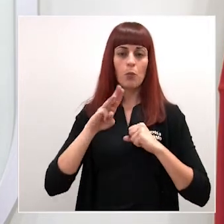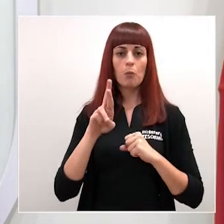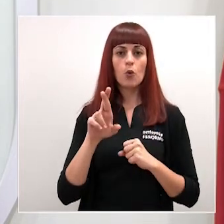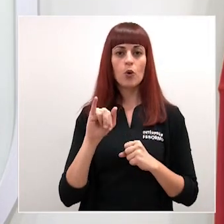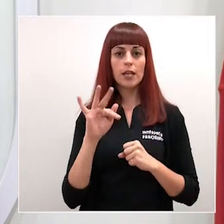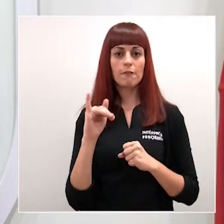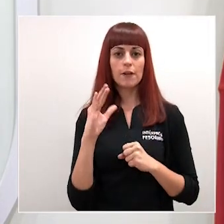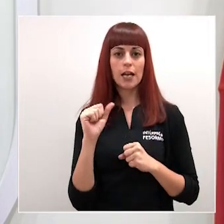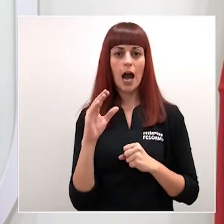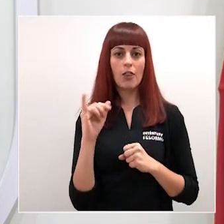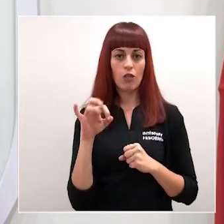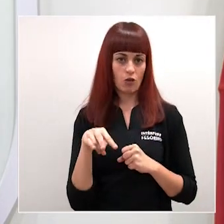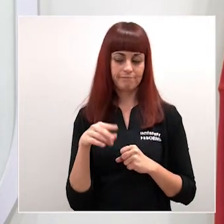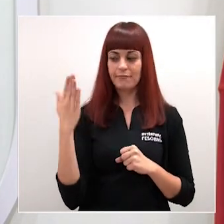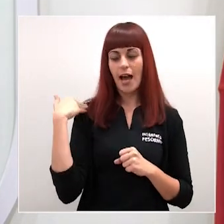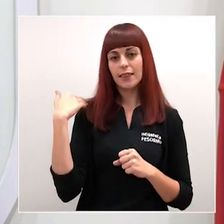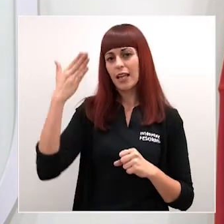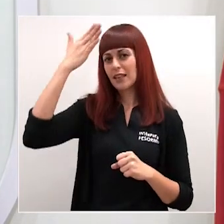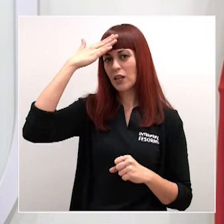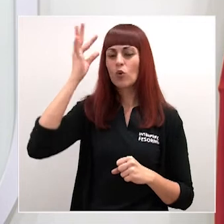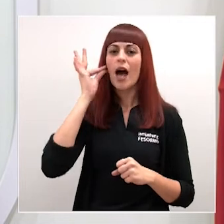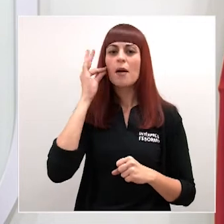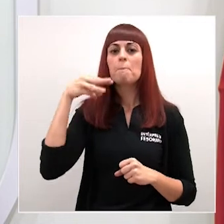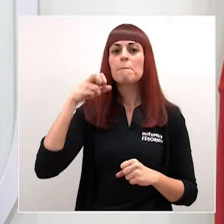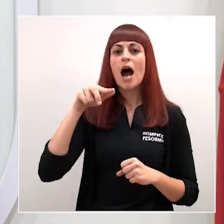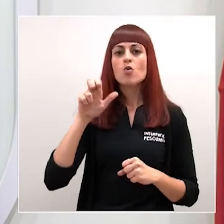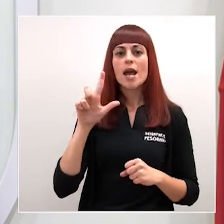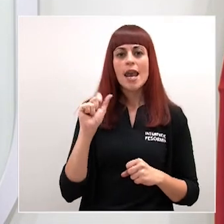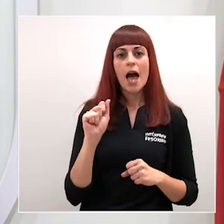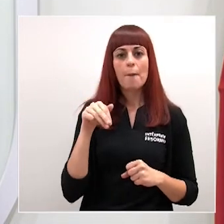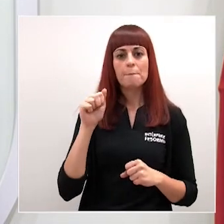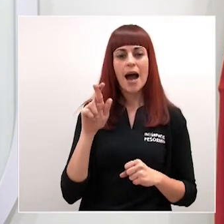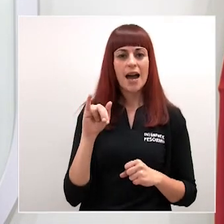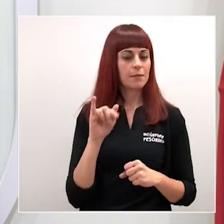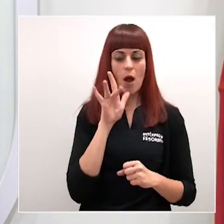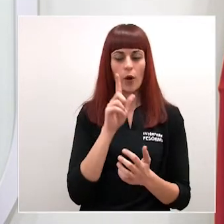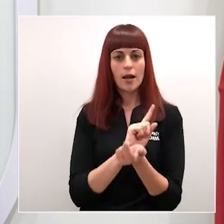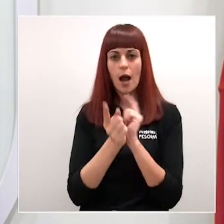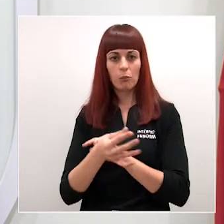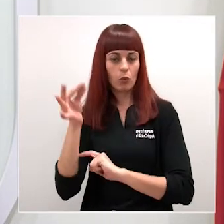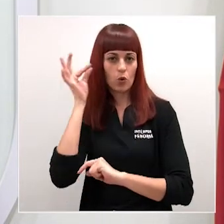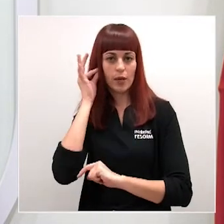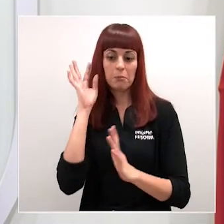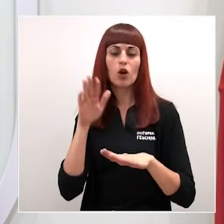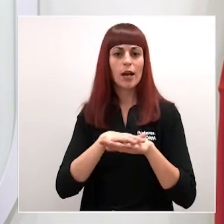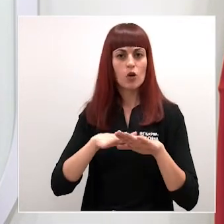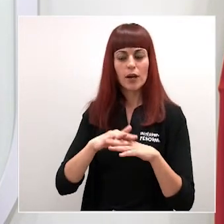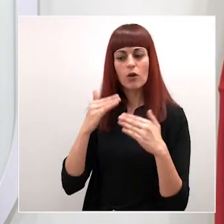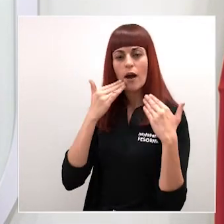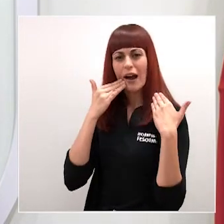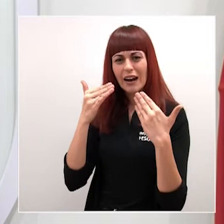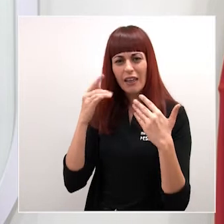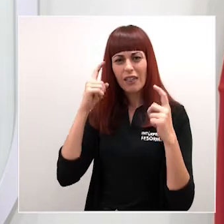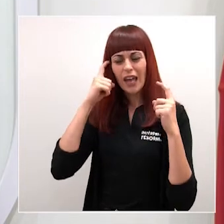sustitución de la actual titular Manuela Marín a quien el Gobierno regional agradece su dedicación y esfuerzo